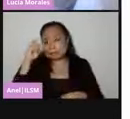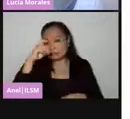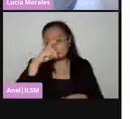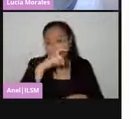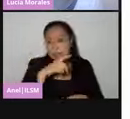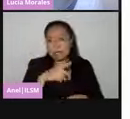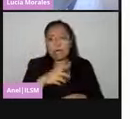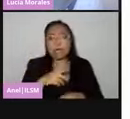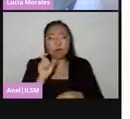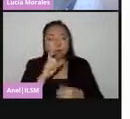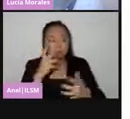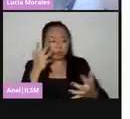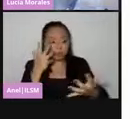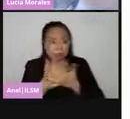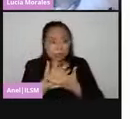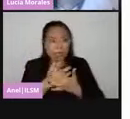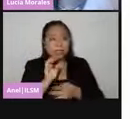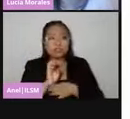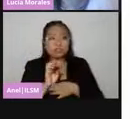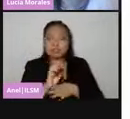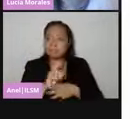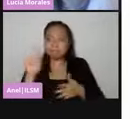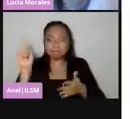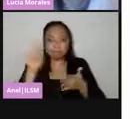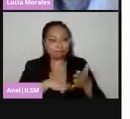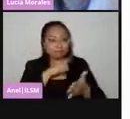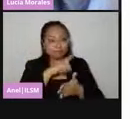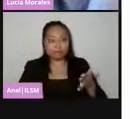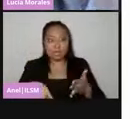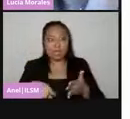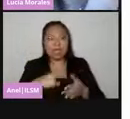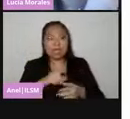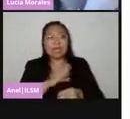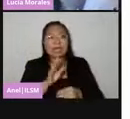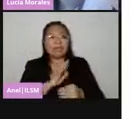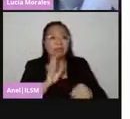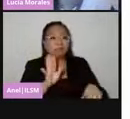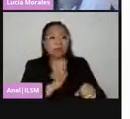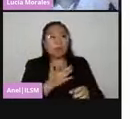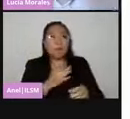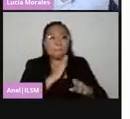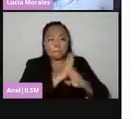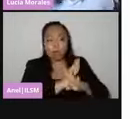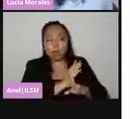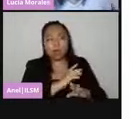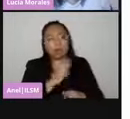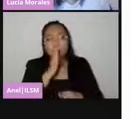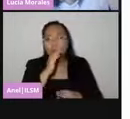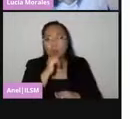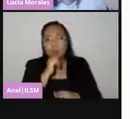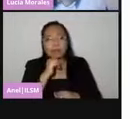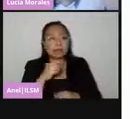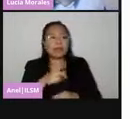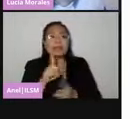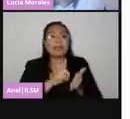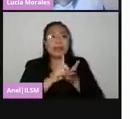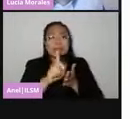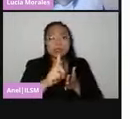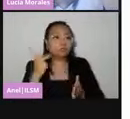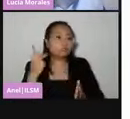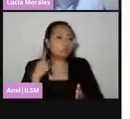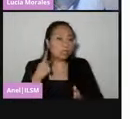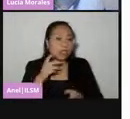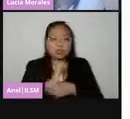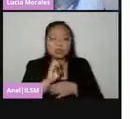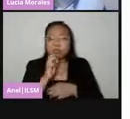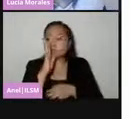suspenden sus derechos políticos electorales, y en consecuencia, pues, no están vigentes y no están en pleno ejercicio de los mismos, y no podrían participar como funcionarios